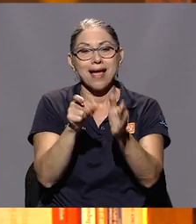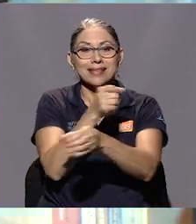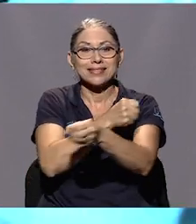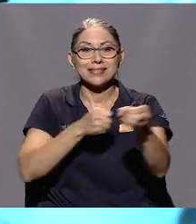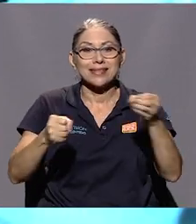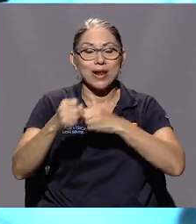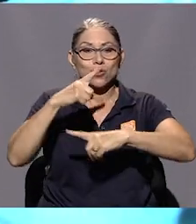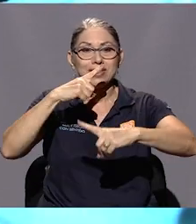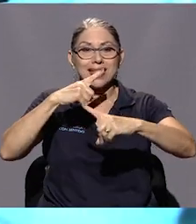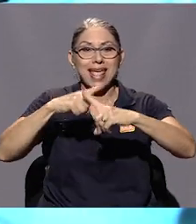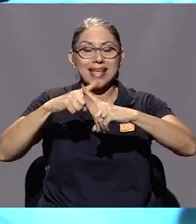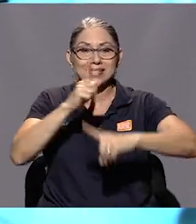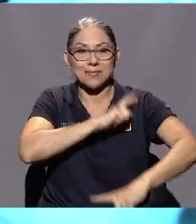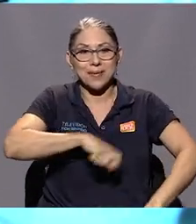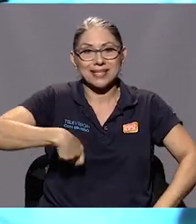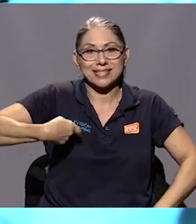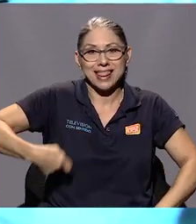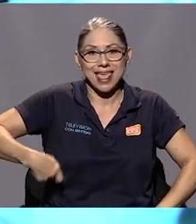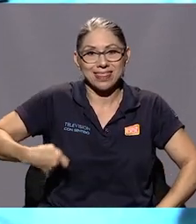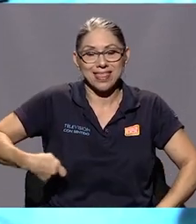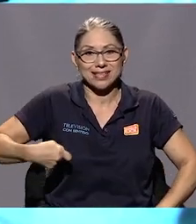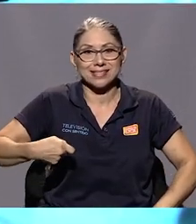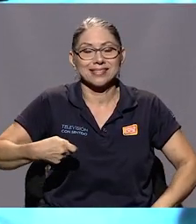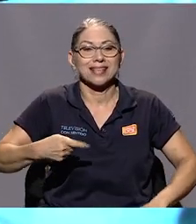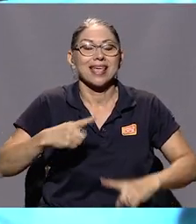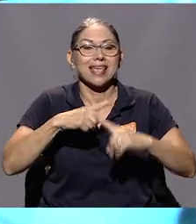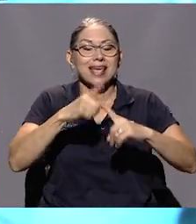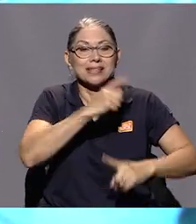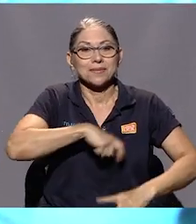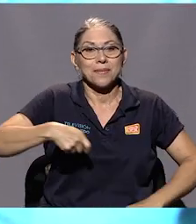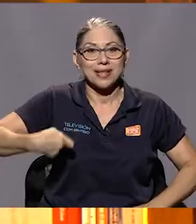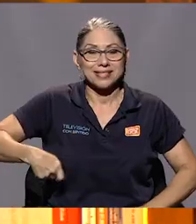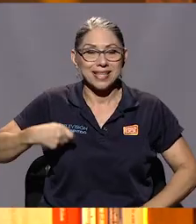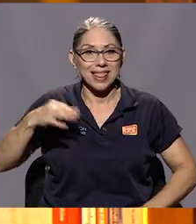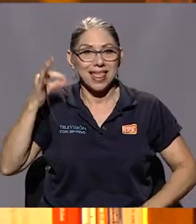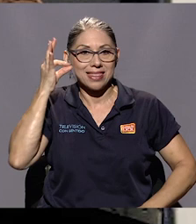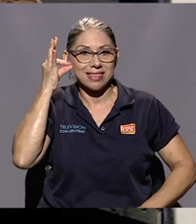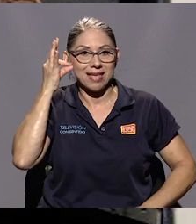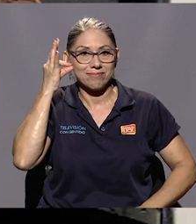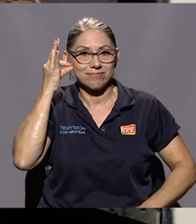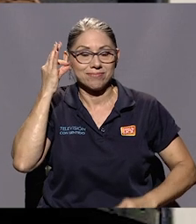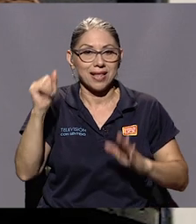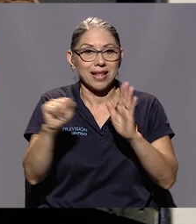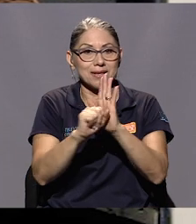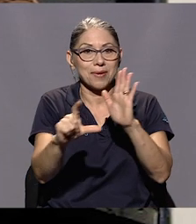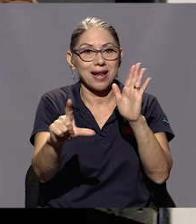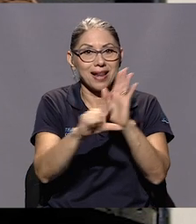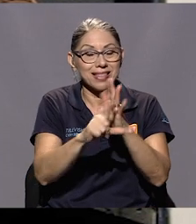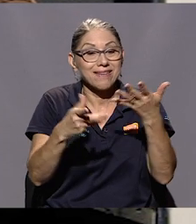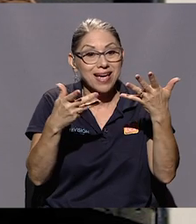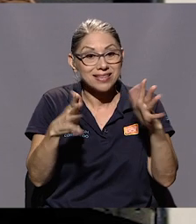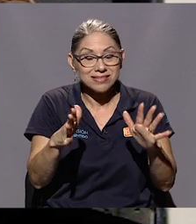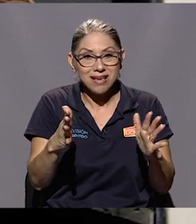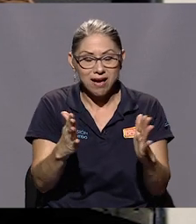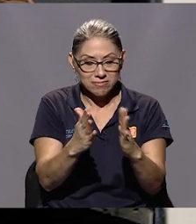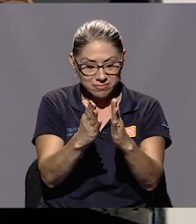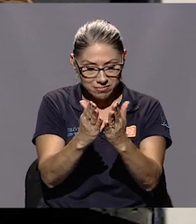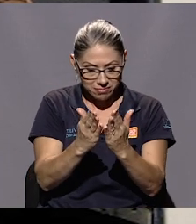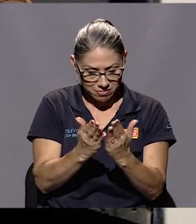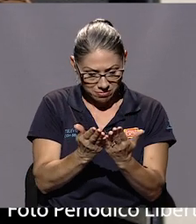Salón de Expresidentes y Expresidenta. En la Asamblea Legislativa. Y ya lo tuve en las manos. Yo